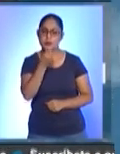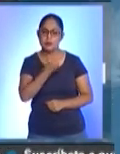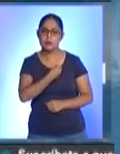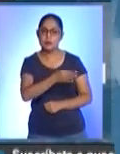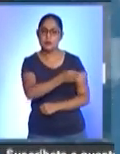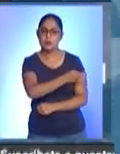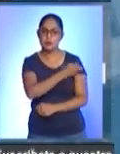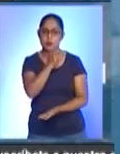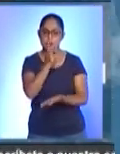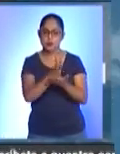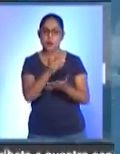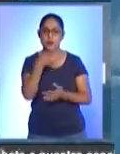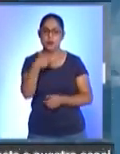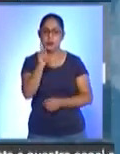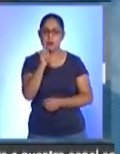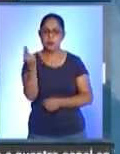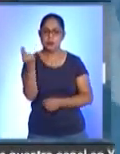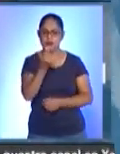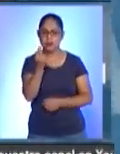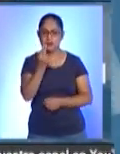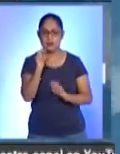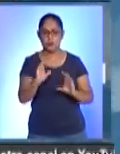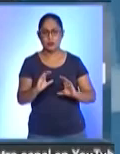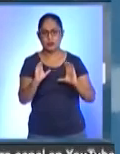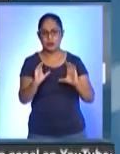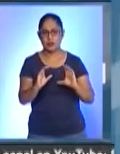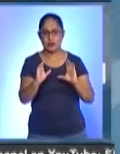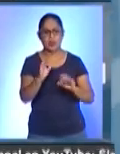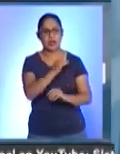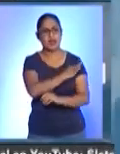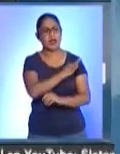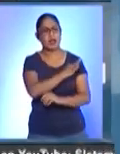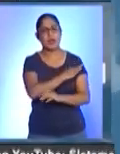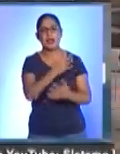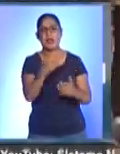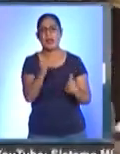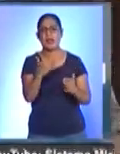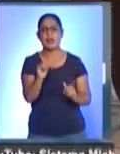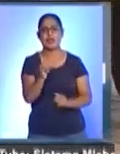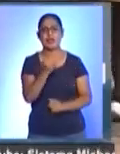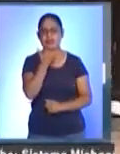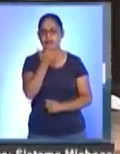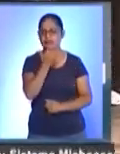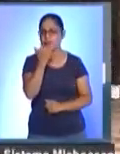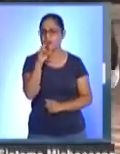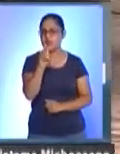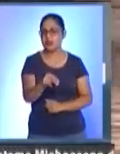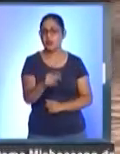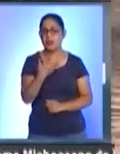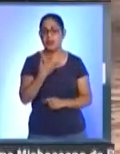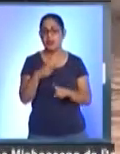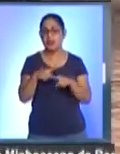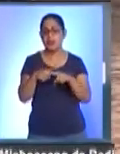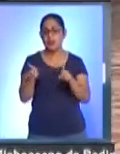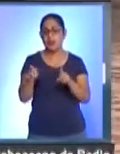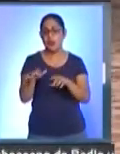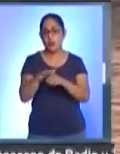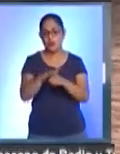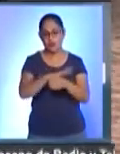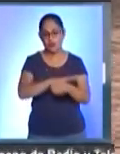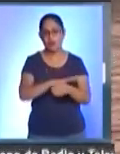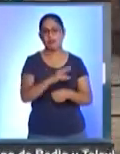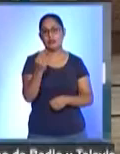con eso le hicimos, no, estamos en un error, porque inclusive ya hay nuevas variantes. El relajamiento de las medidas sanitarias y de